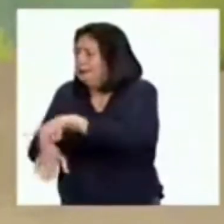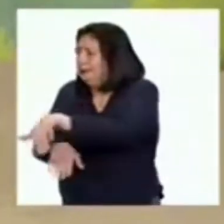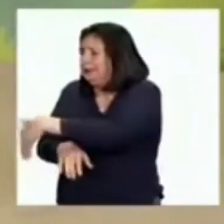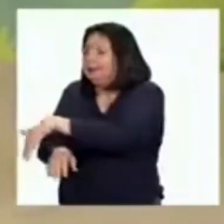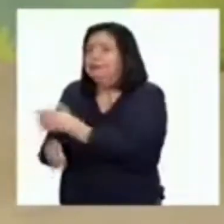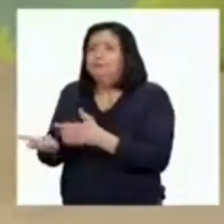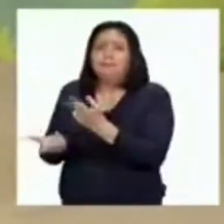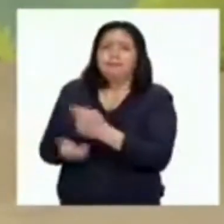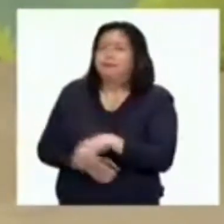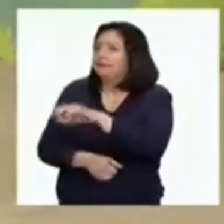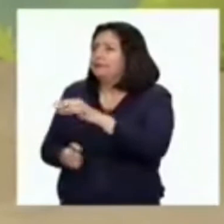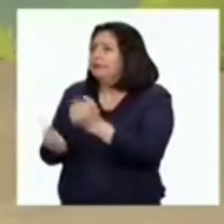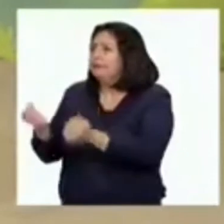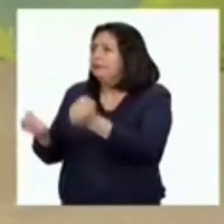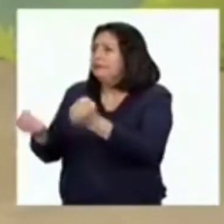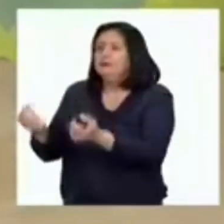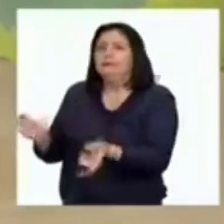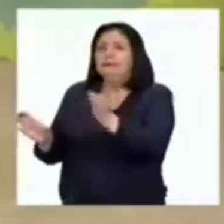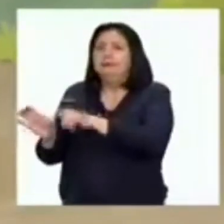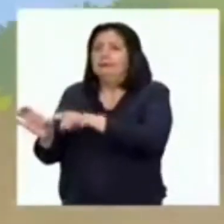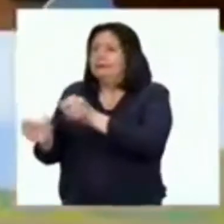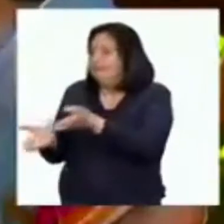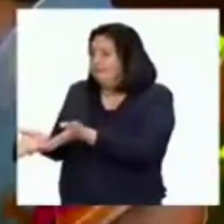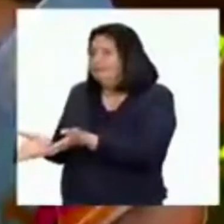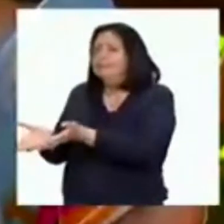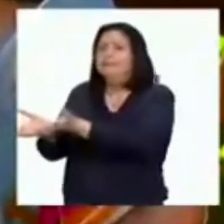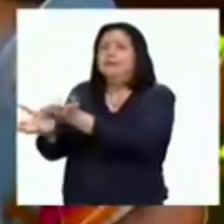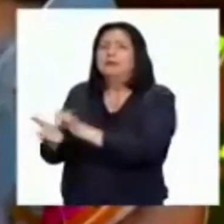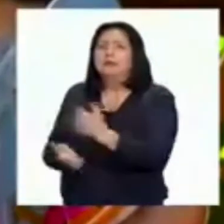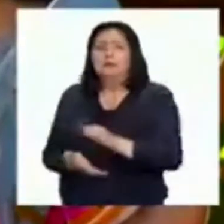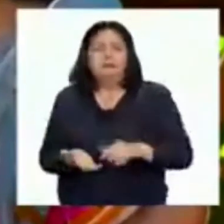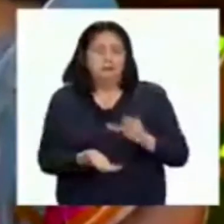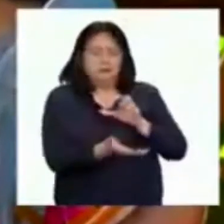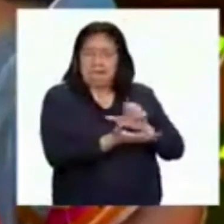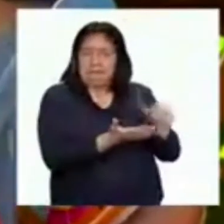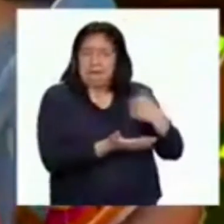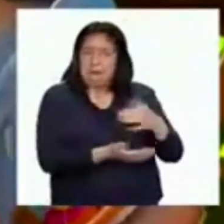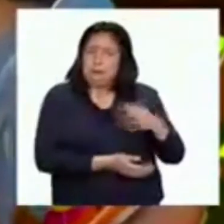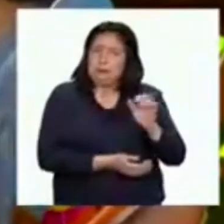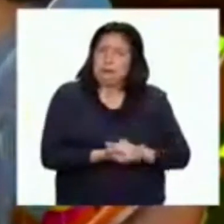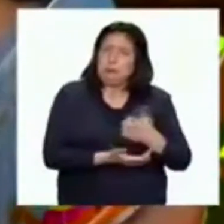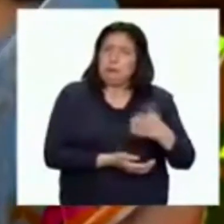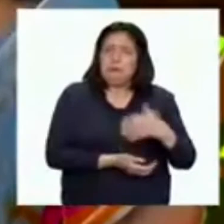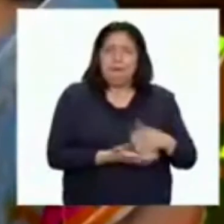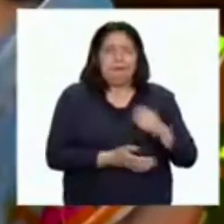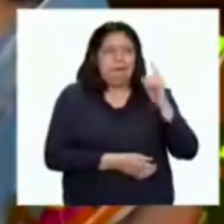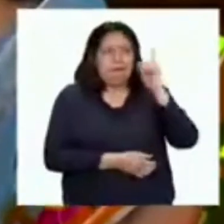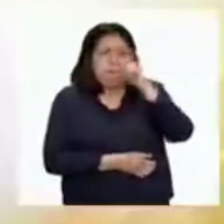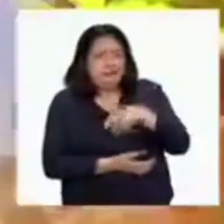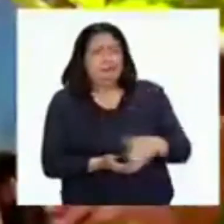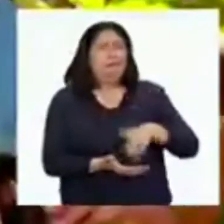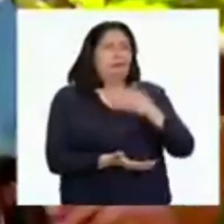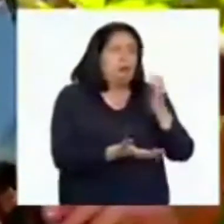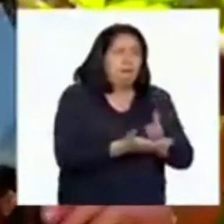donde una camioneta los recogió. En los últimos meses habían pasado de desgracia en